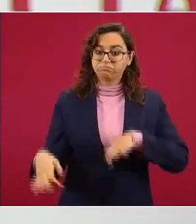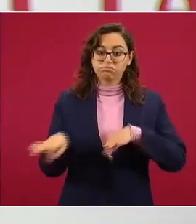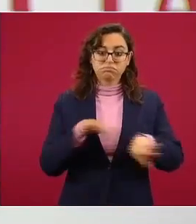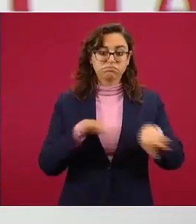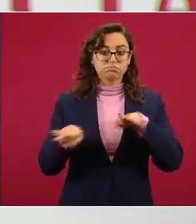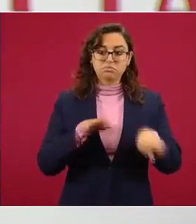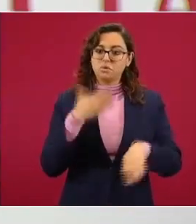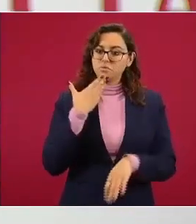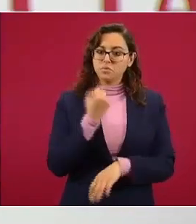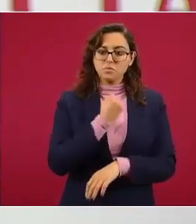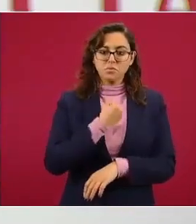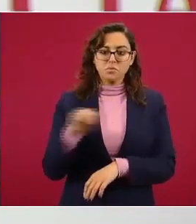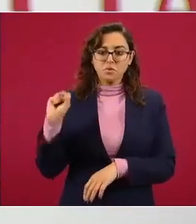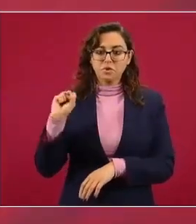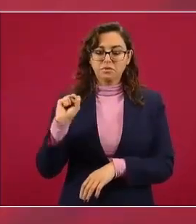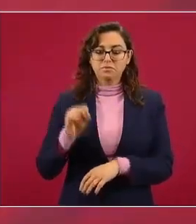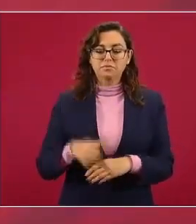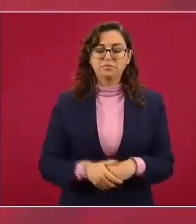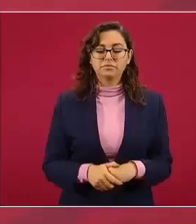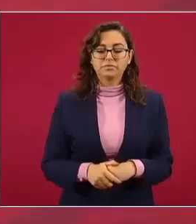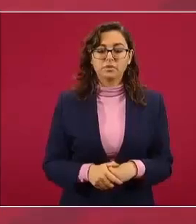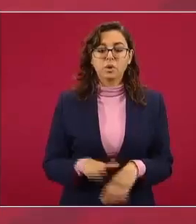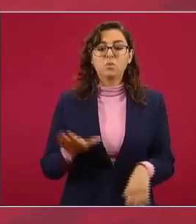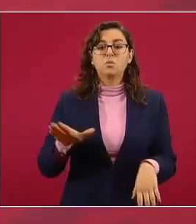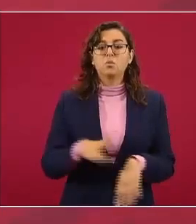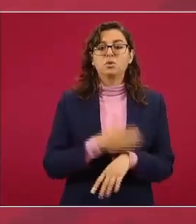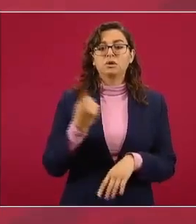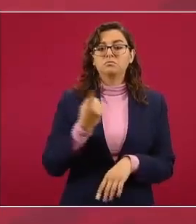porque cualquiera en el lugar del fiscal general